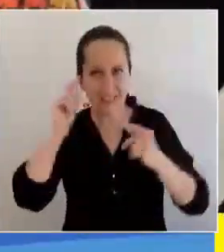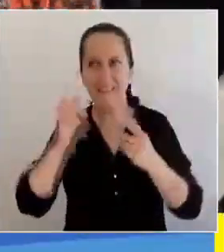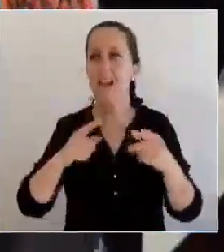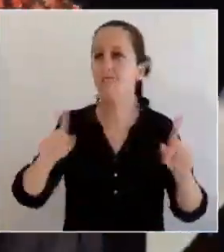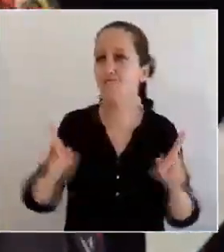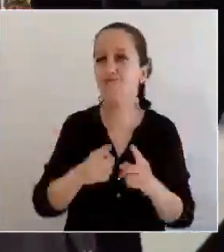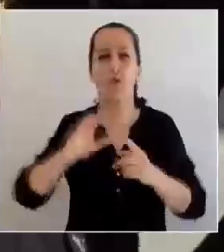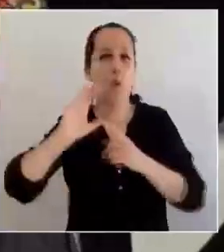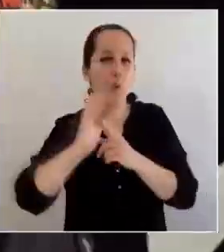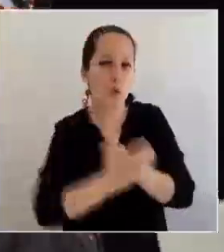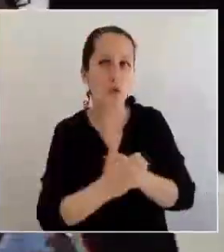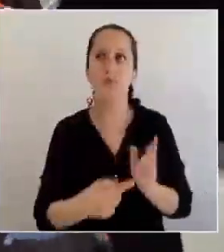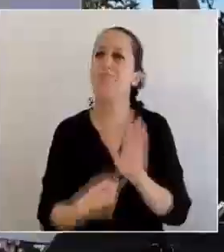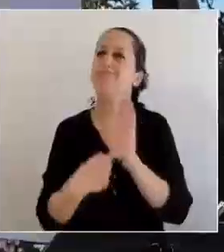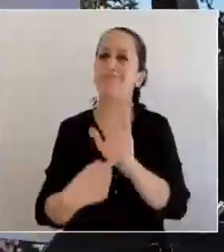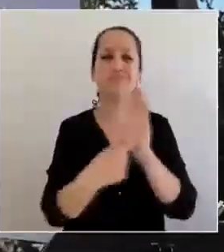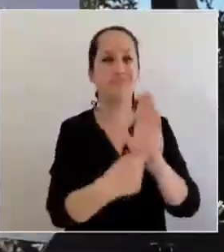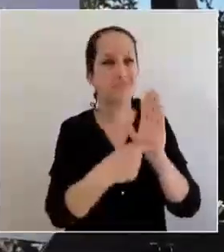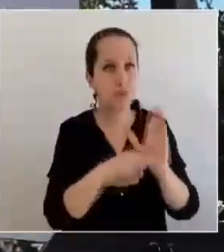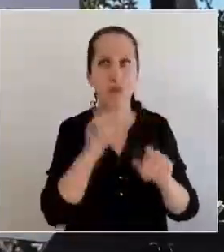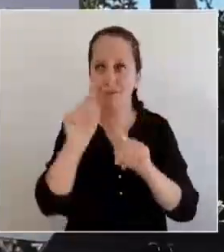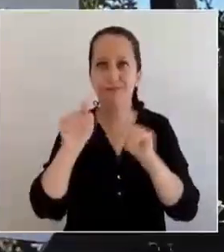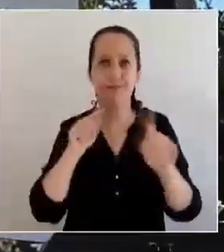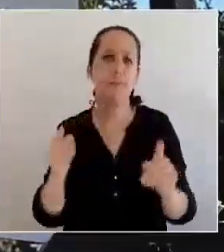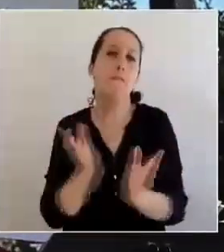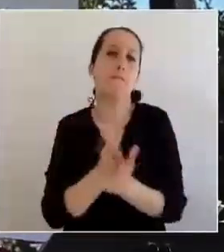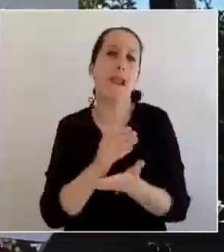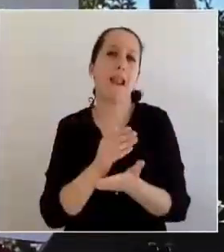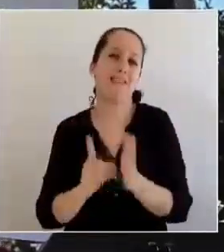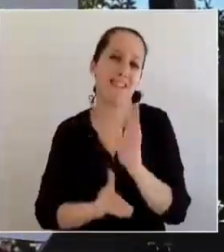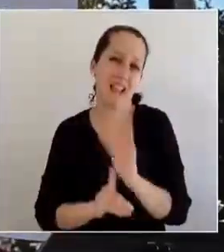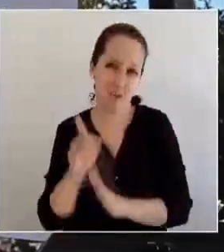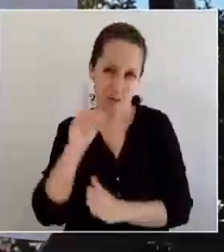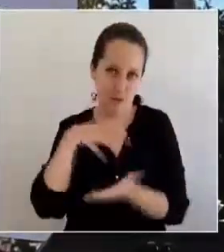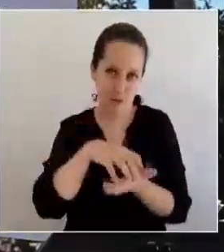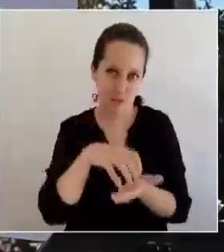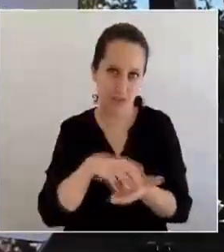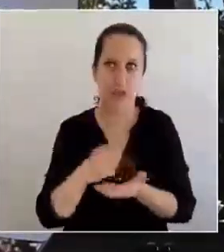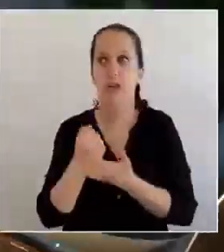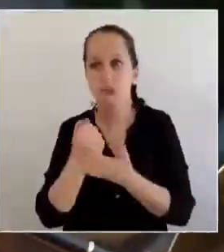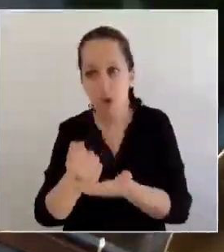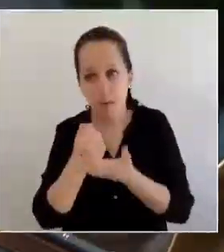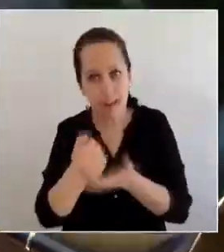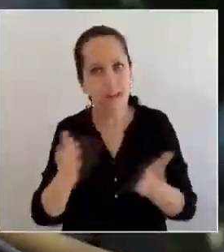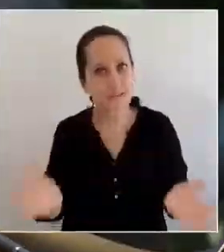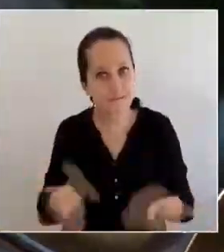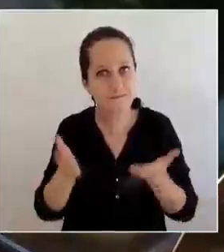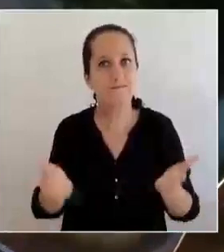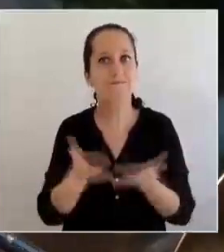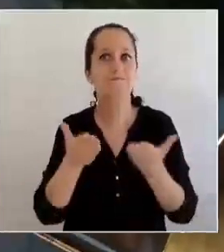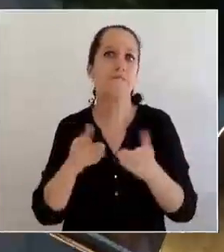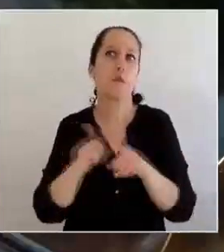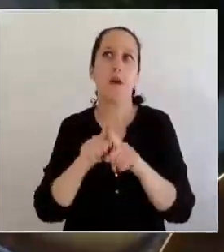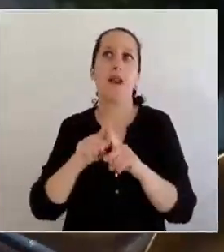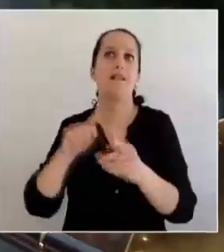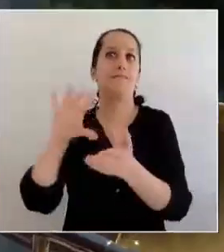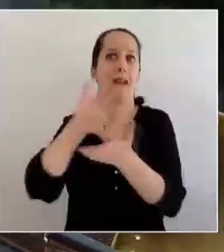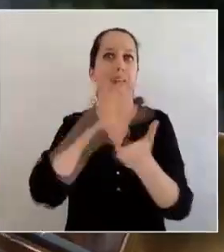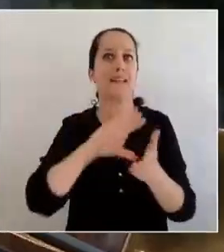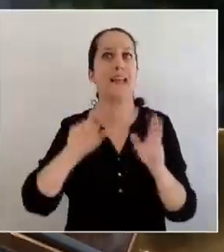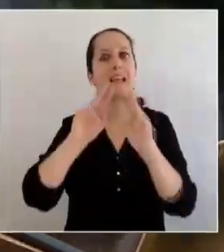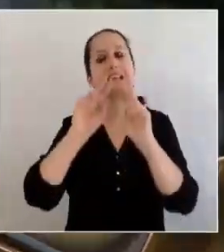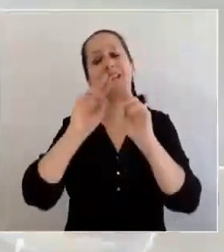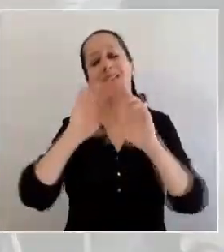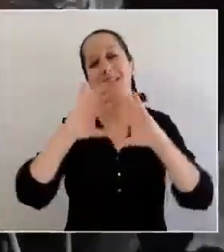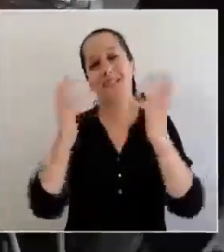creatividad y la cultura en el centro de sus planes de desarrollo y cooperar activamente a nivel internacional